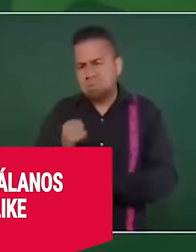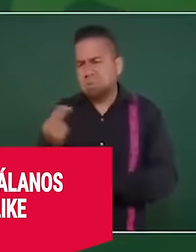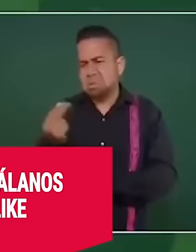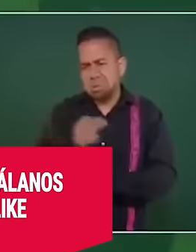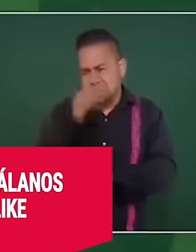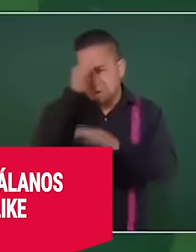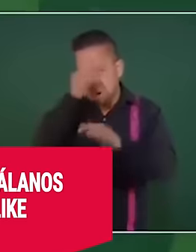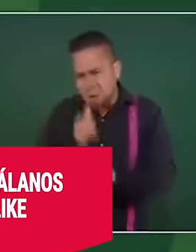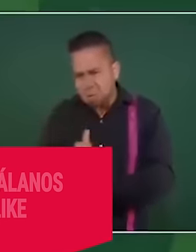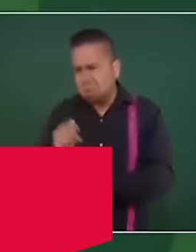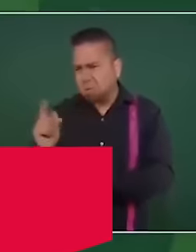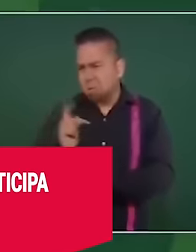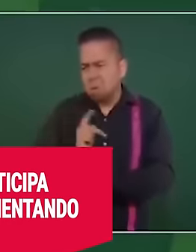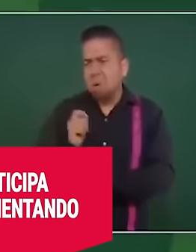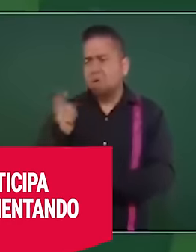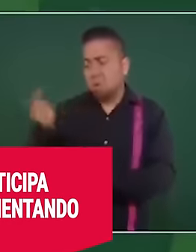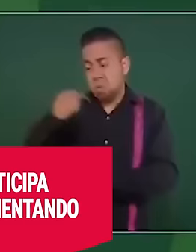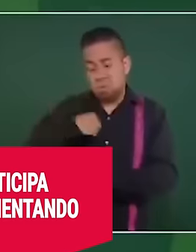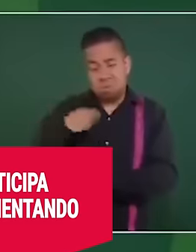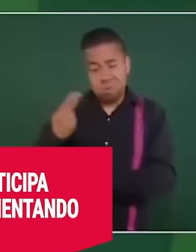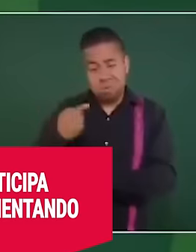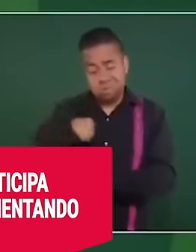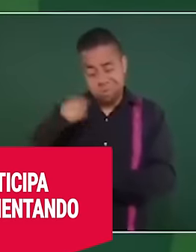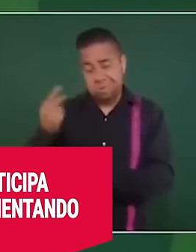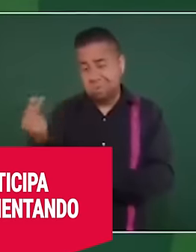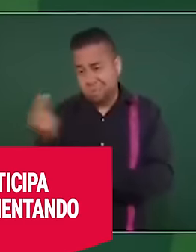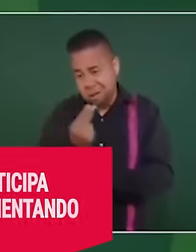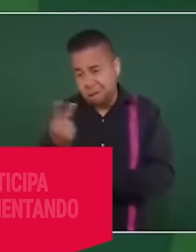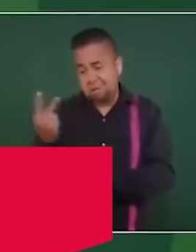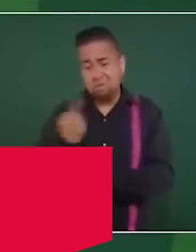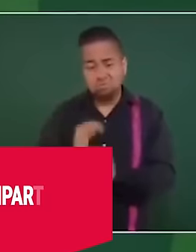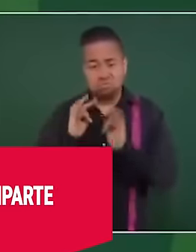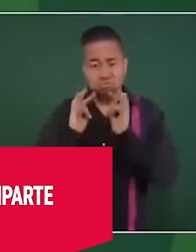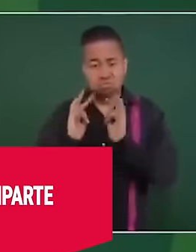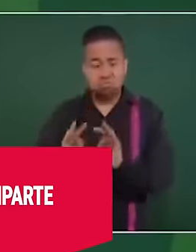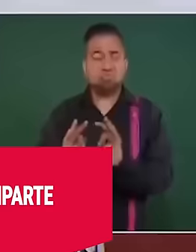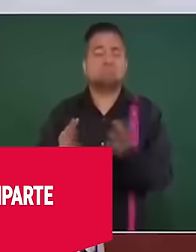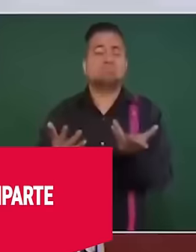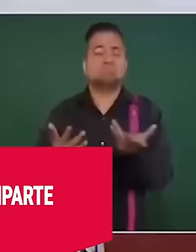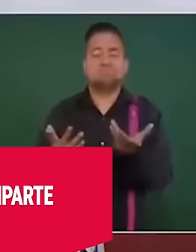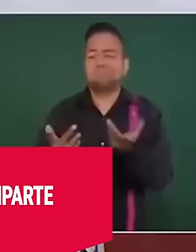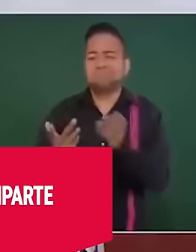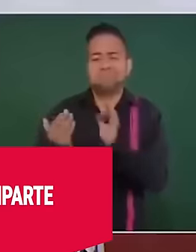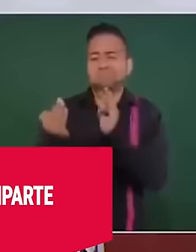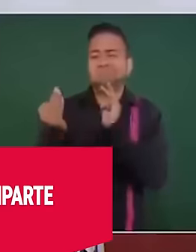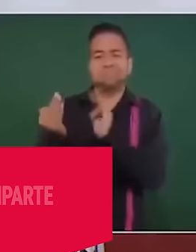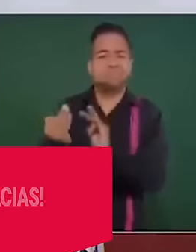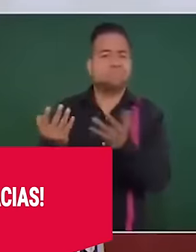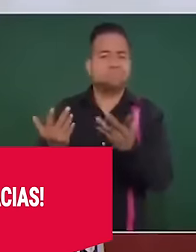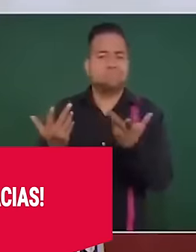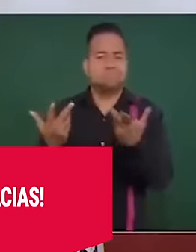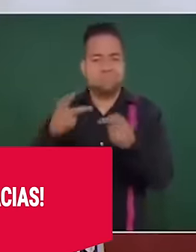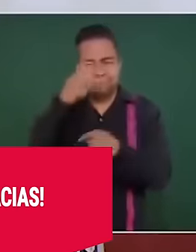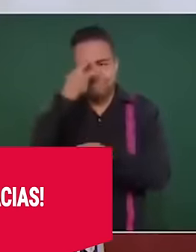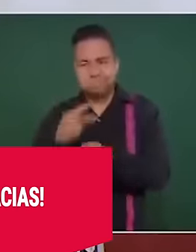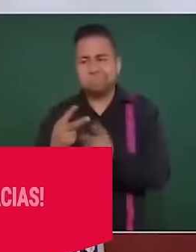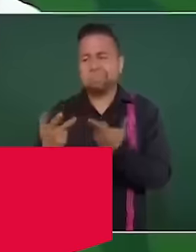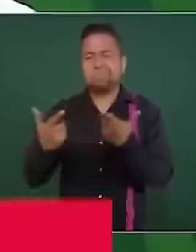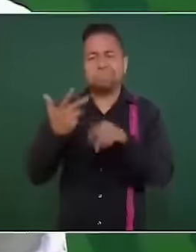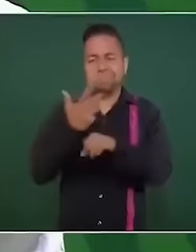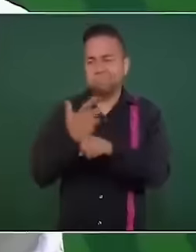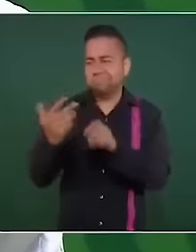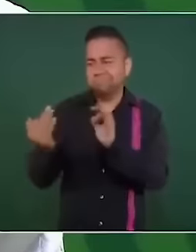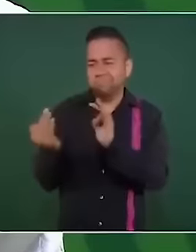pueblos vecinos, pueblos hermanos, tenemos que mantener nuestra